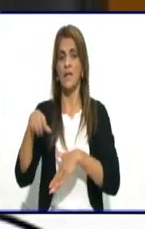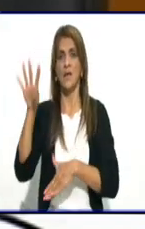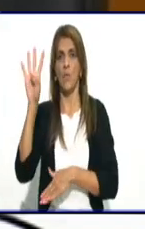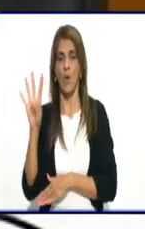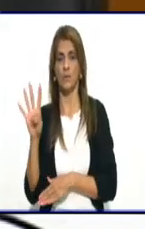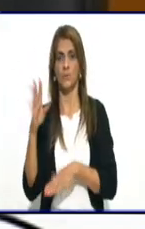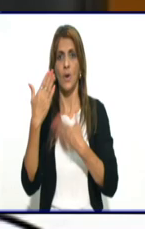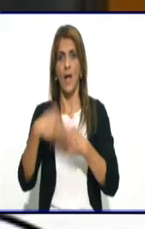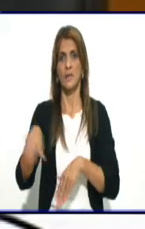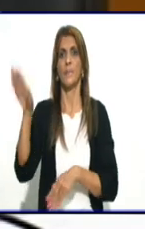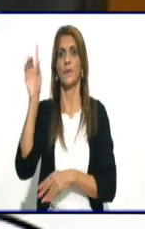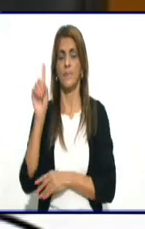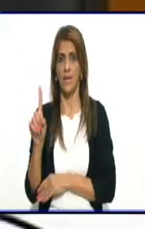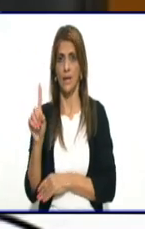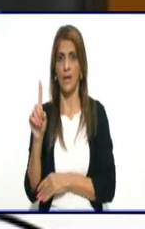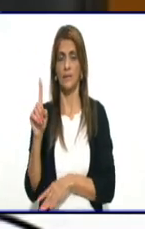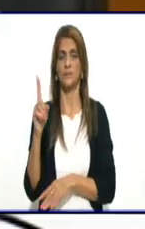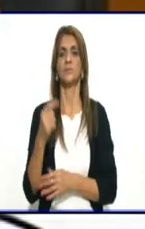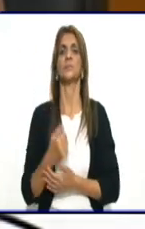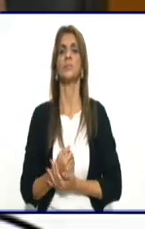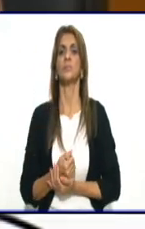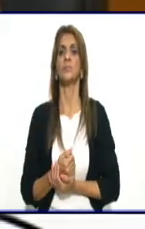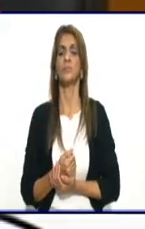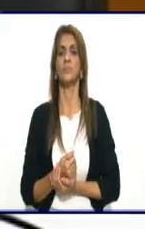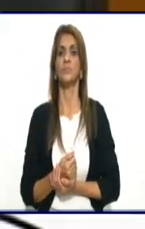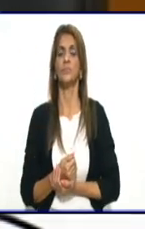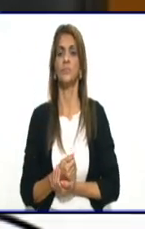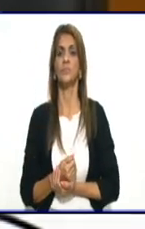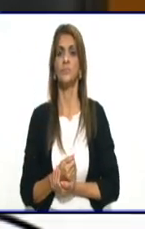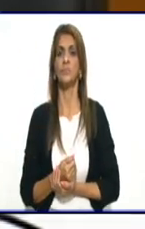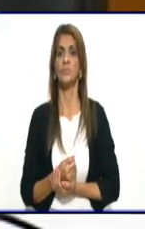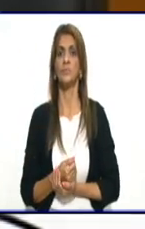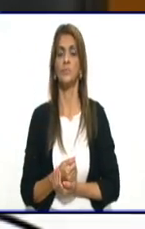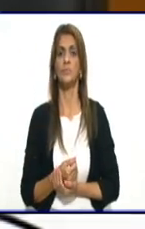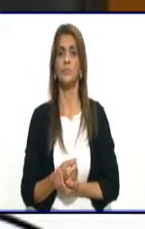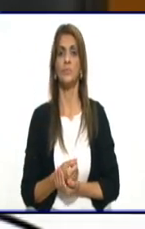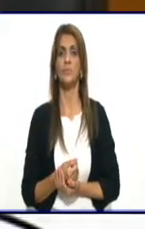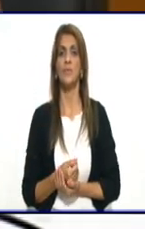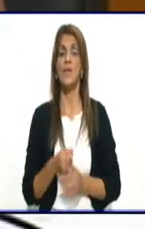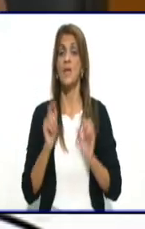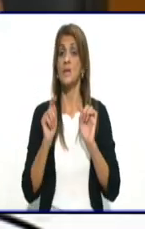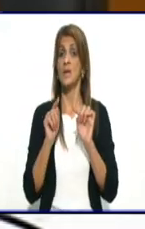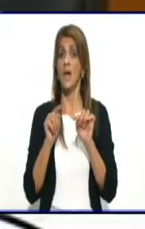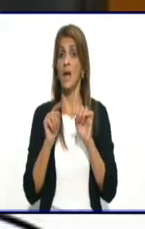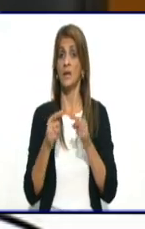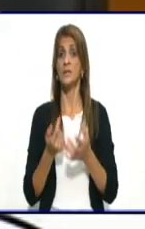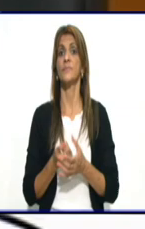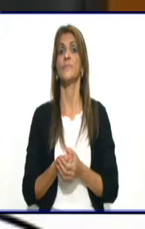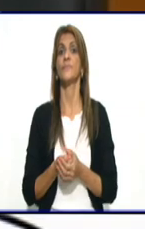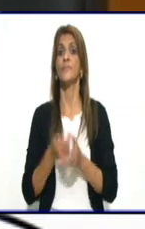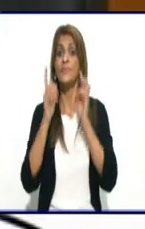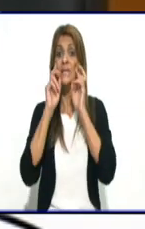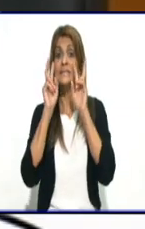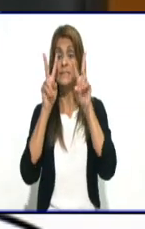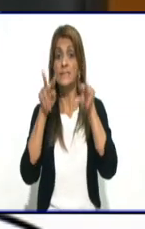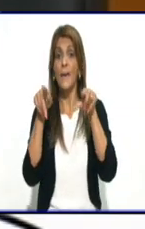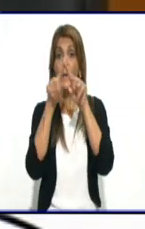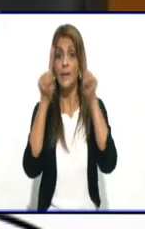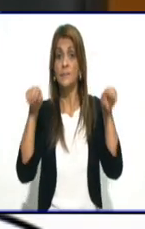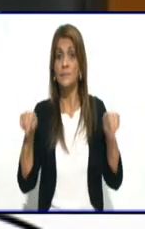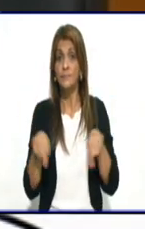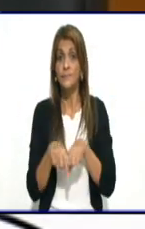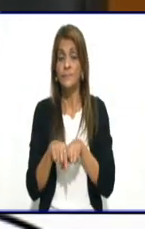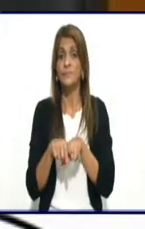y calle Primera en su esquina, entrada por la calle Cuarta, que es donde se considera que está la mayor